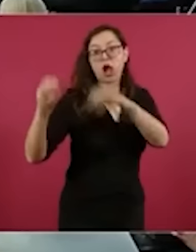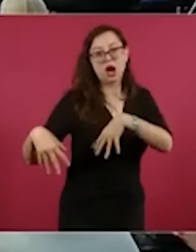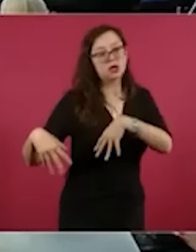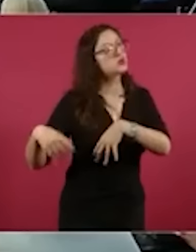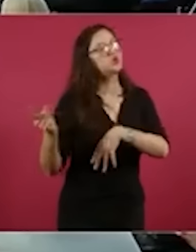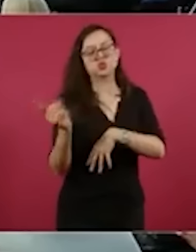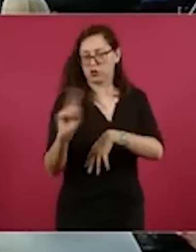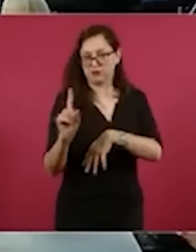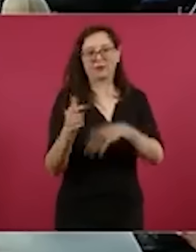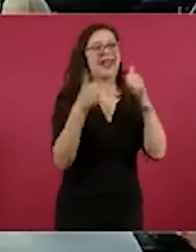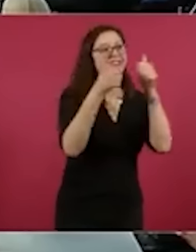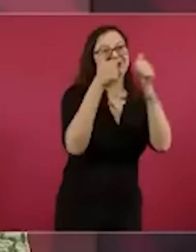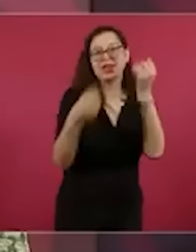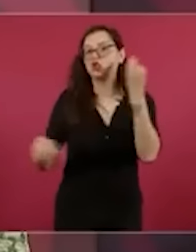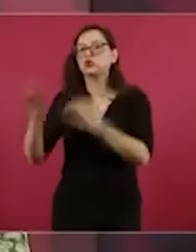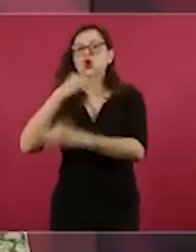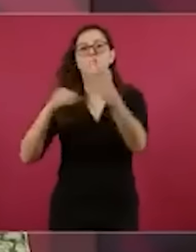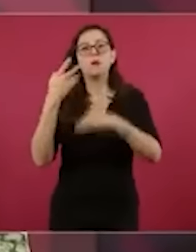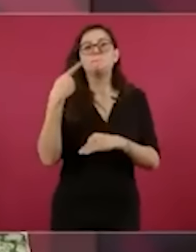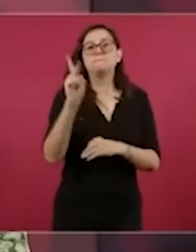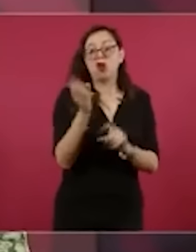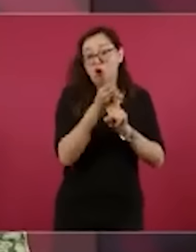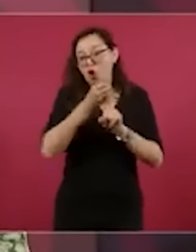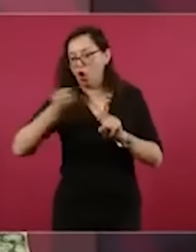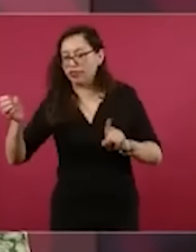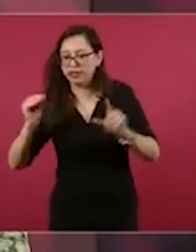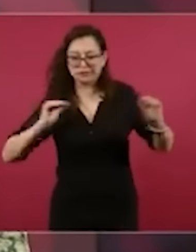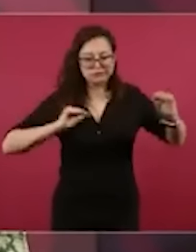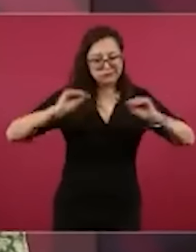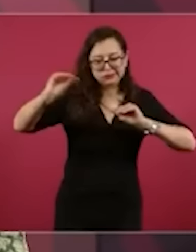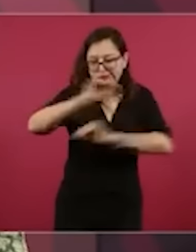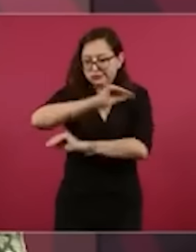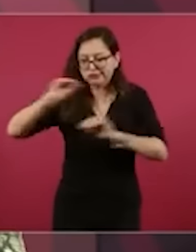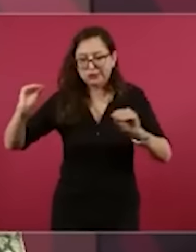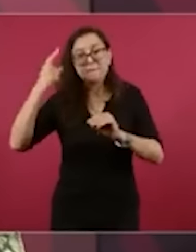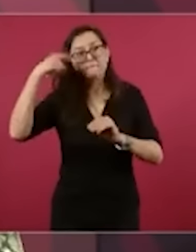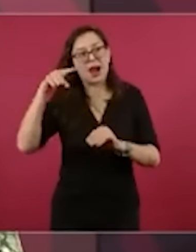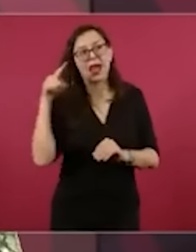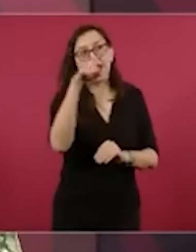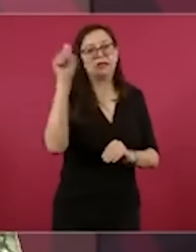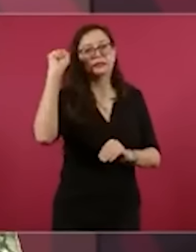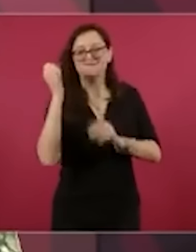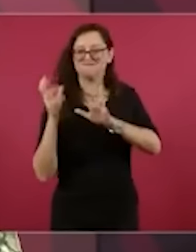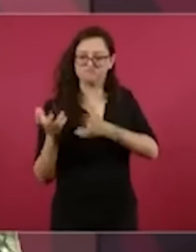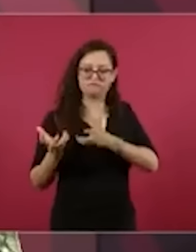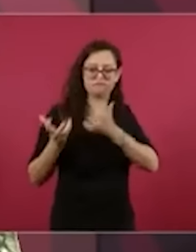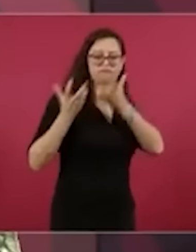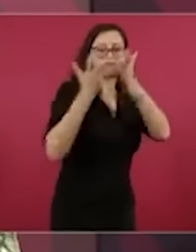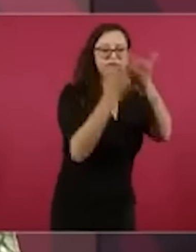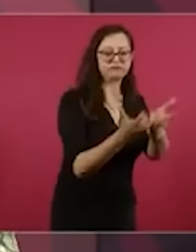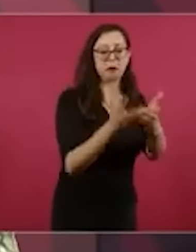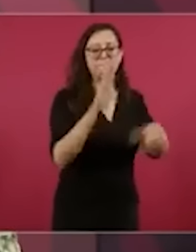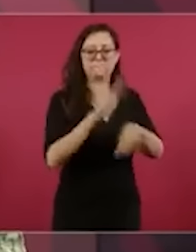reestructuración del despliegue que se tiene de las tropas locales, pero con los refuerzos nos permite seguir